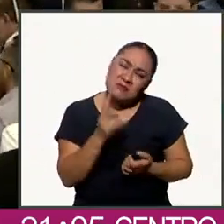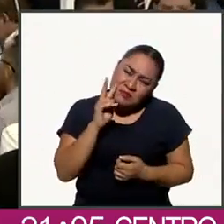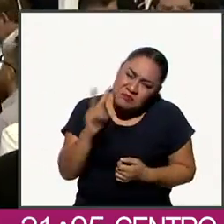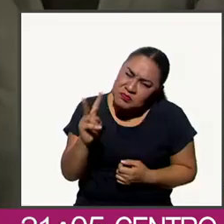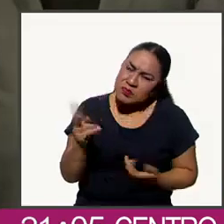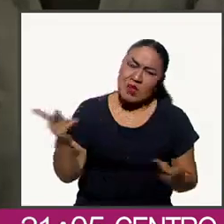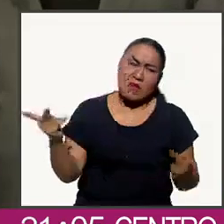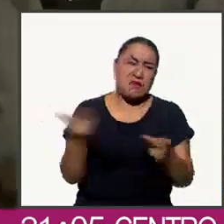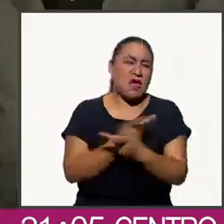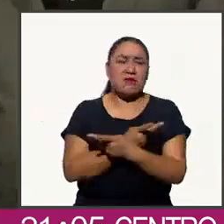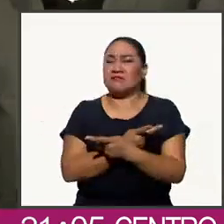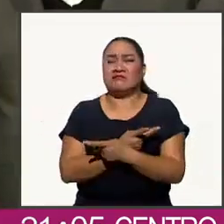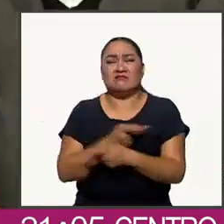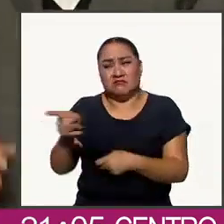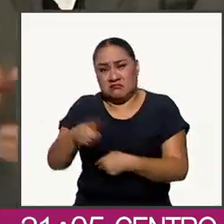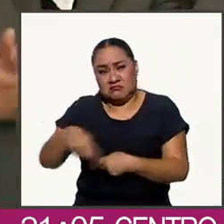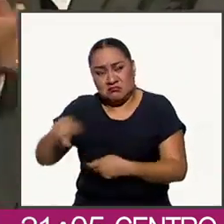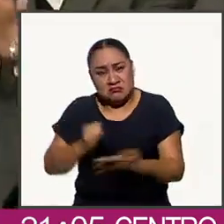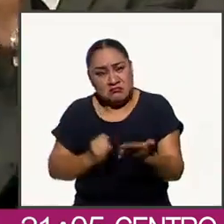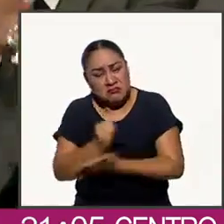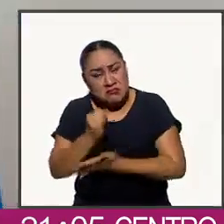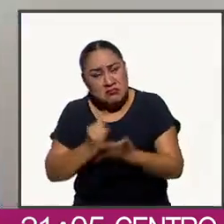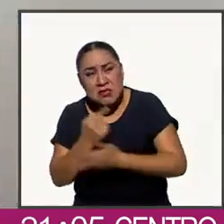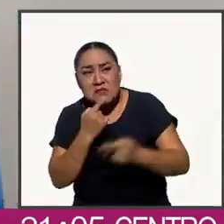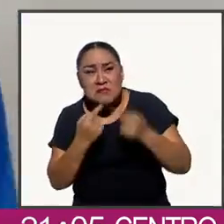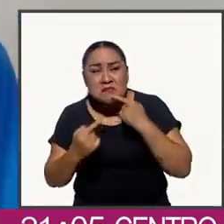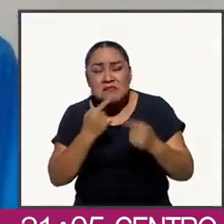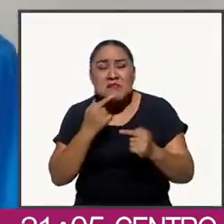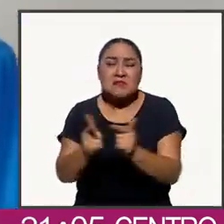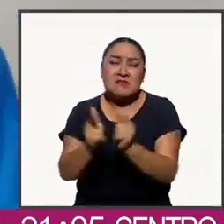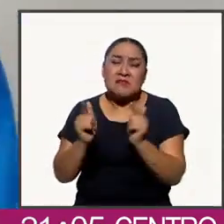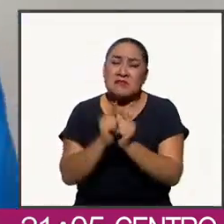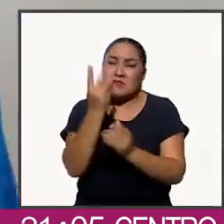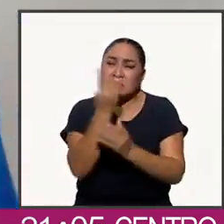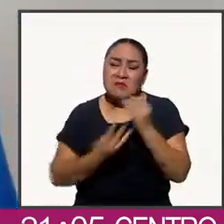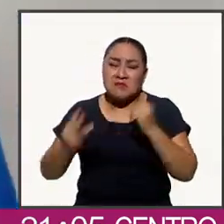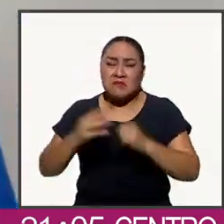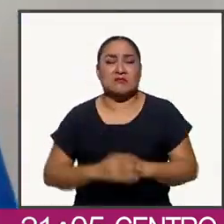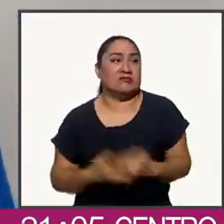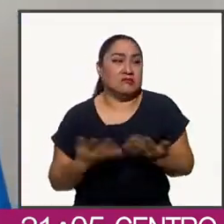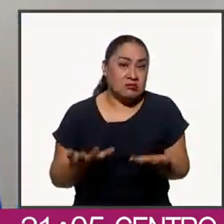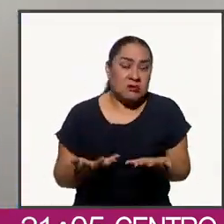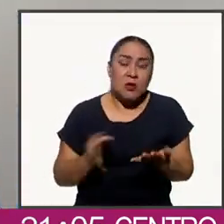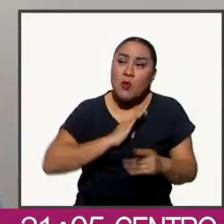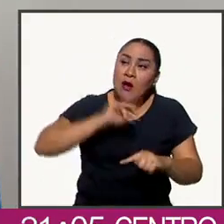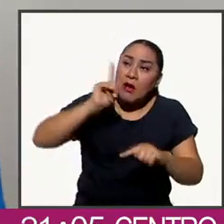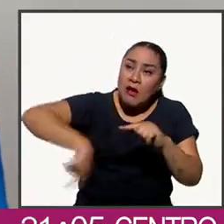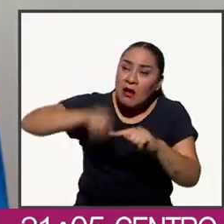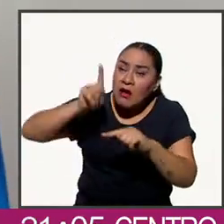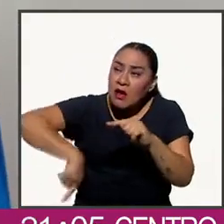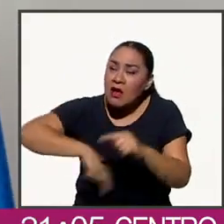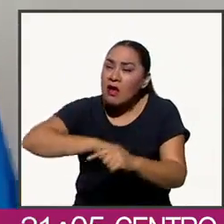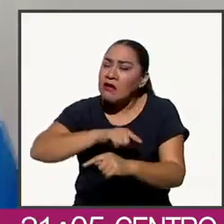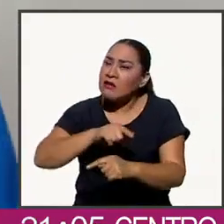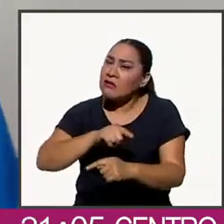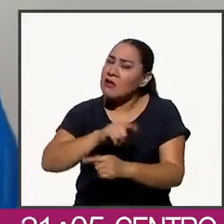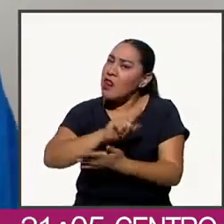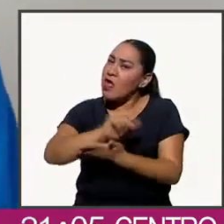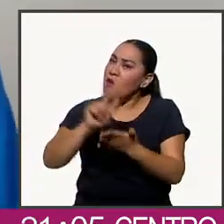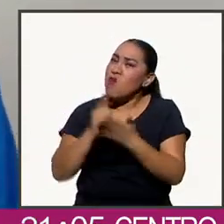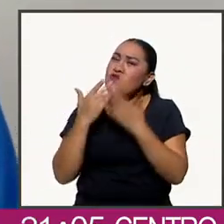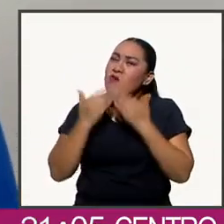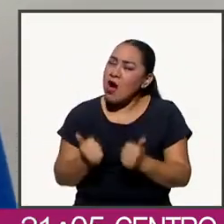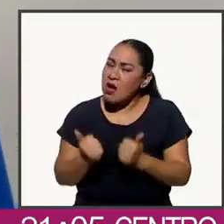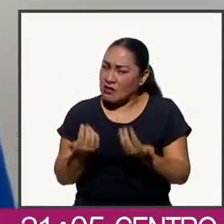proceso determinado por la alianza Vapor México. No podemos combatir la ilegalidad violando la ley. No